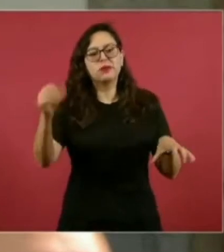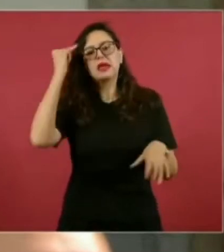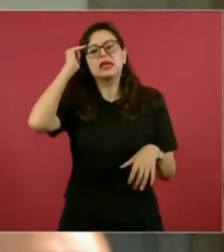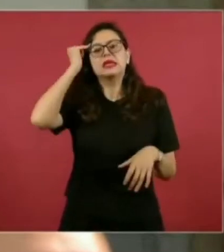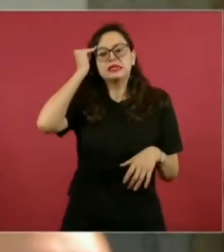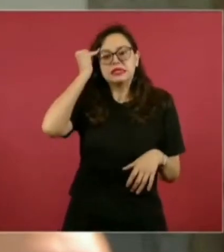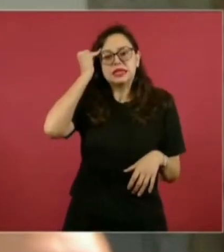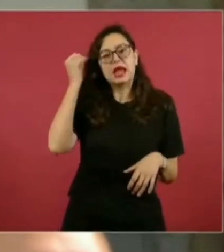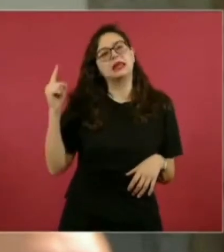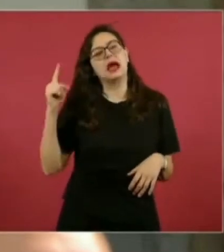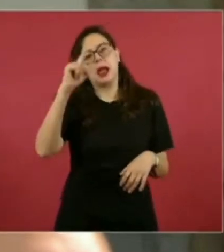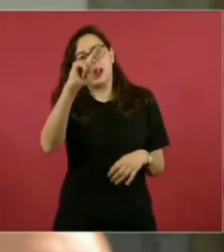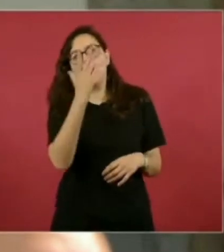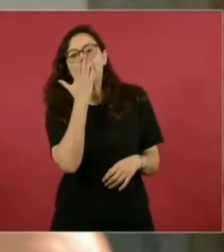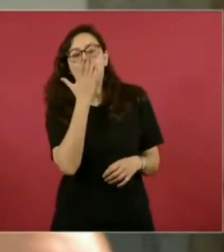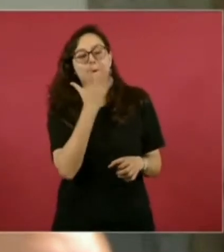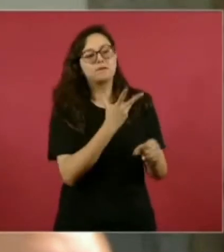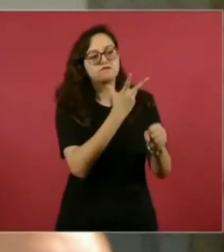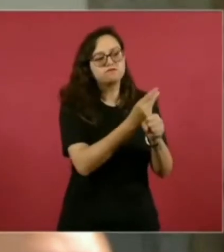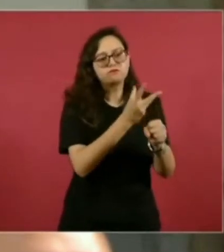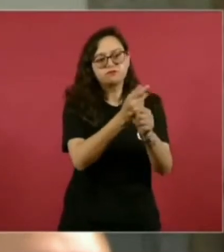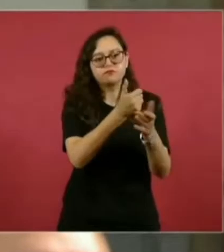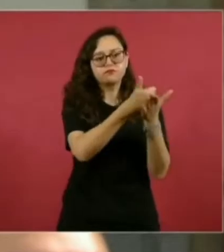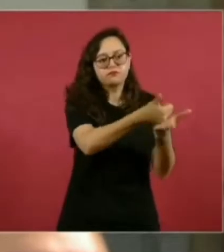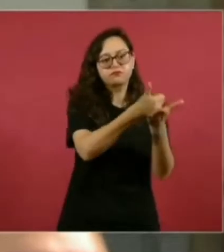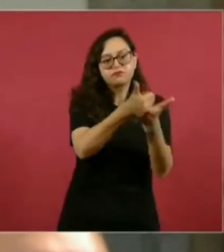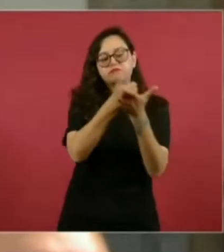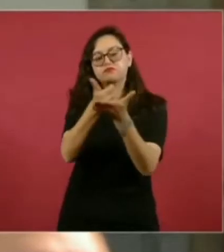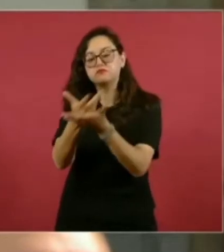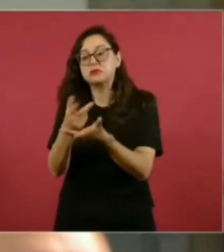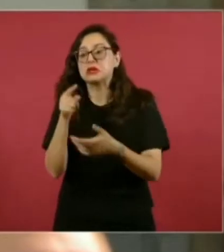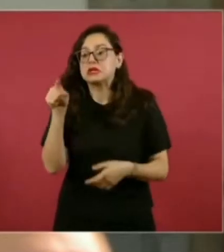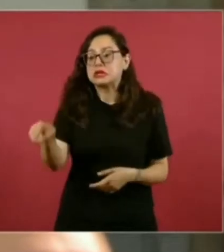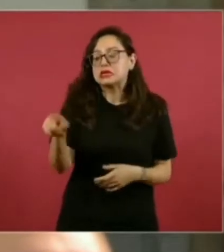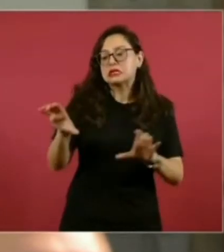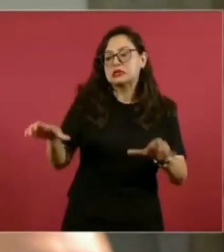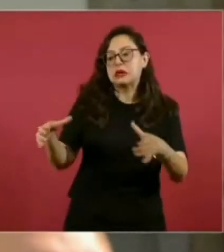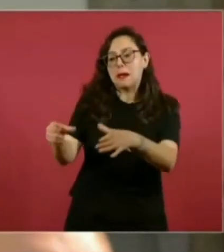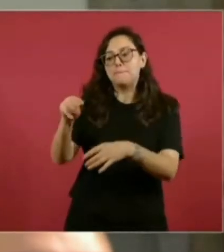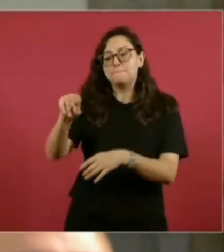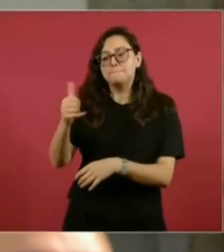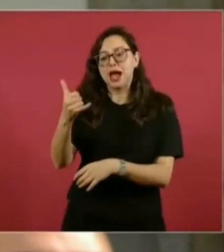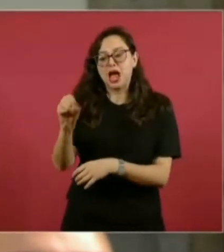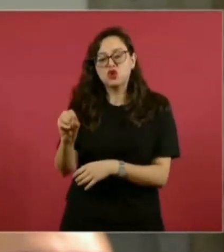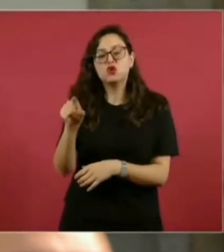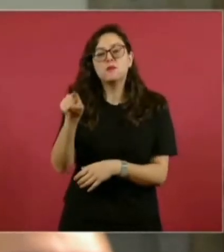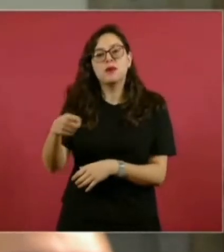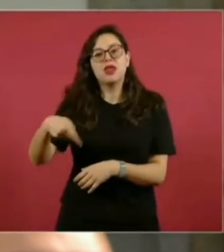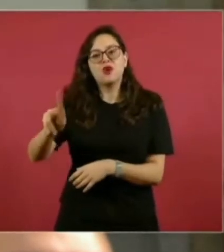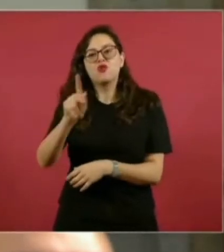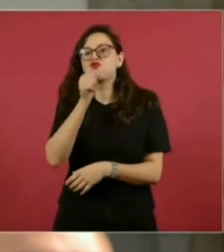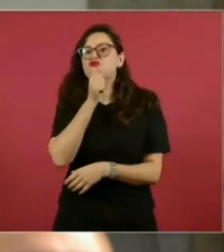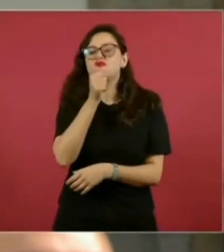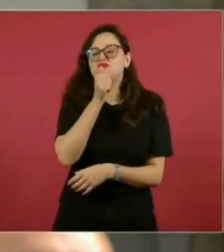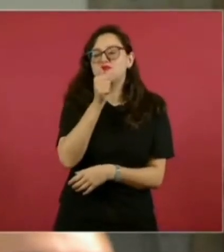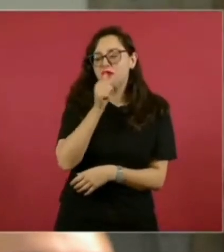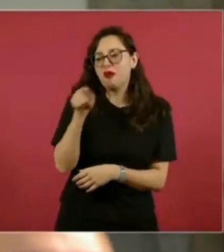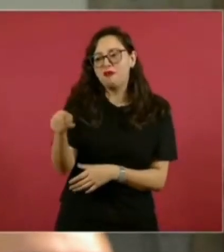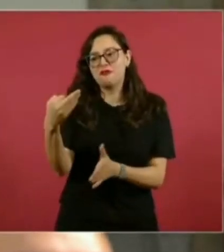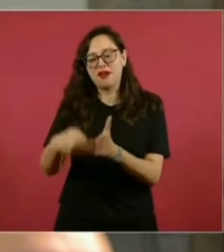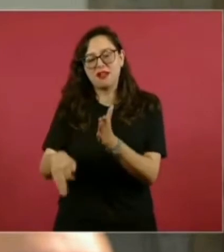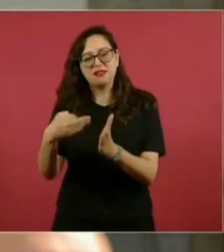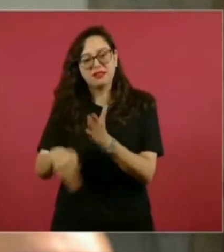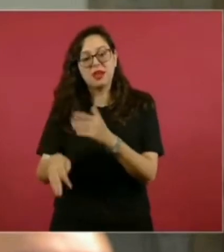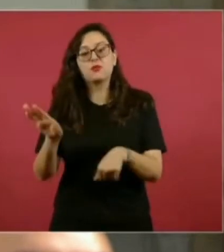que bueno, por razones de organización de la tribu Mayo no se logró concretar. Pero me dicen que bueno, que